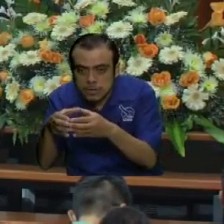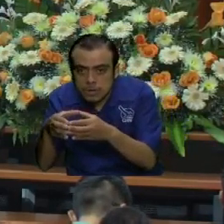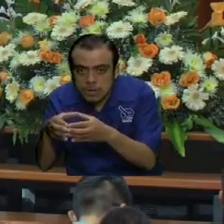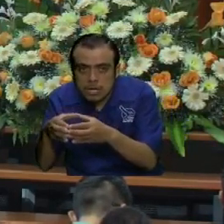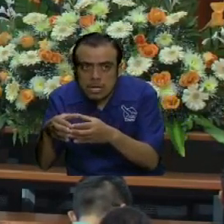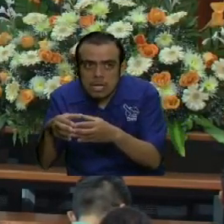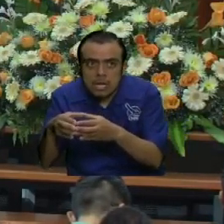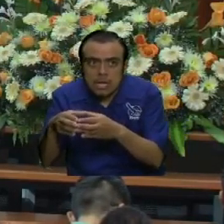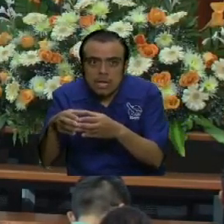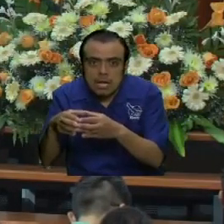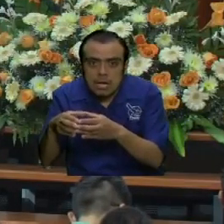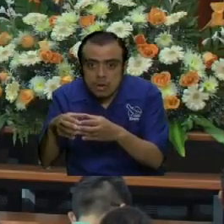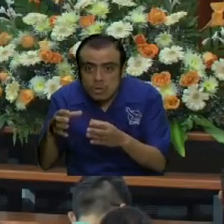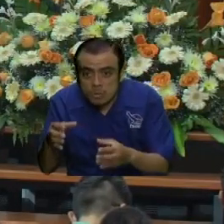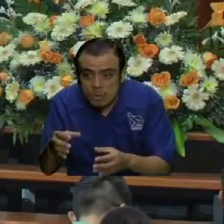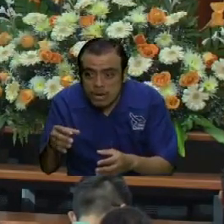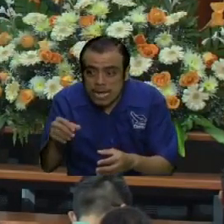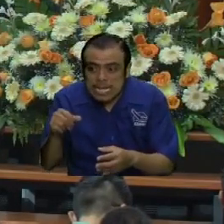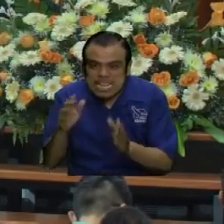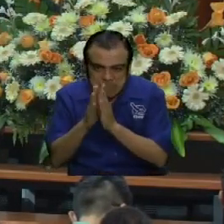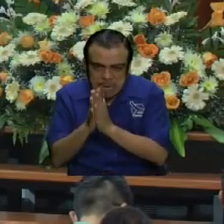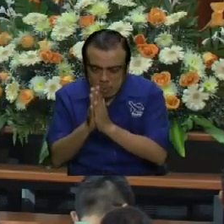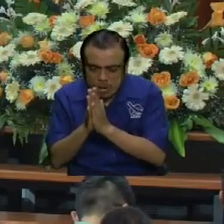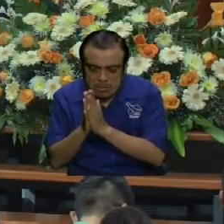Y el cuate tiene un superlado hermano.